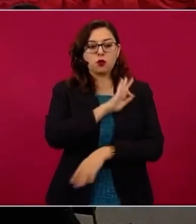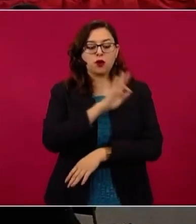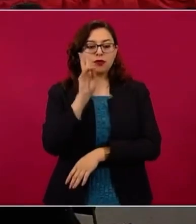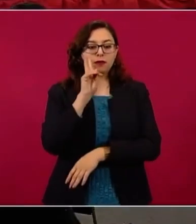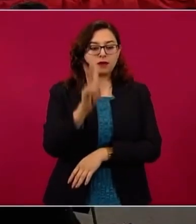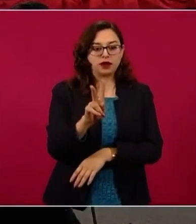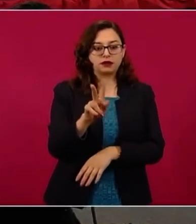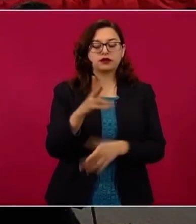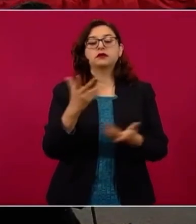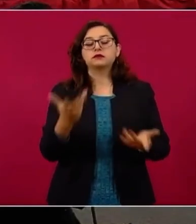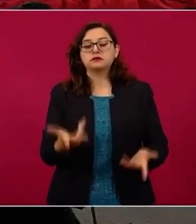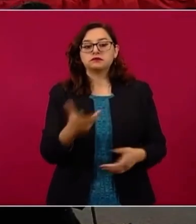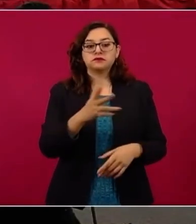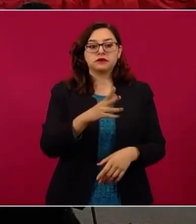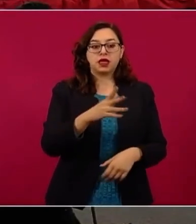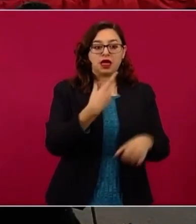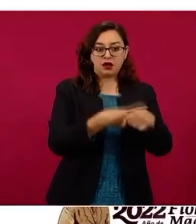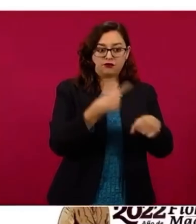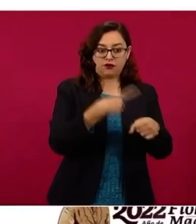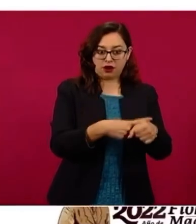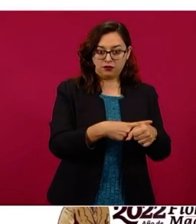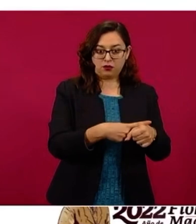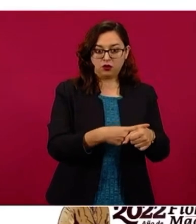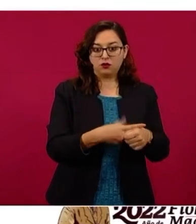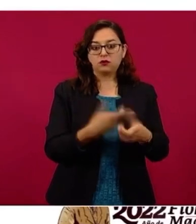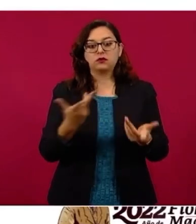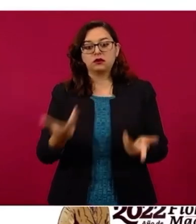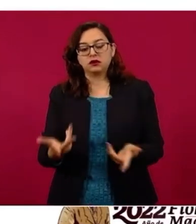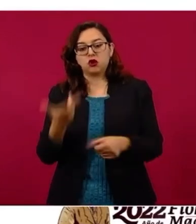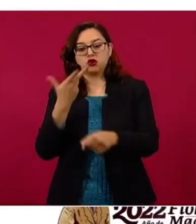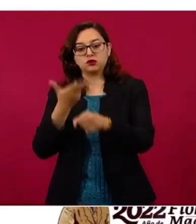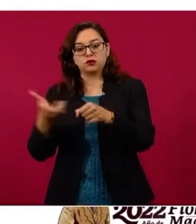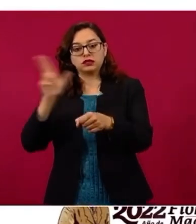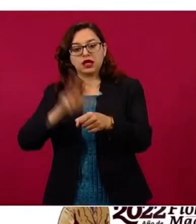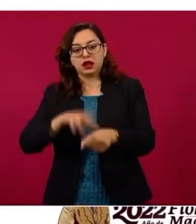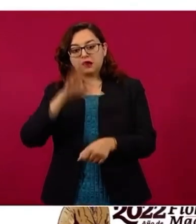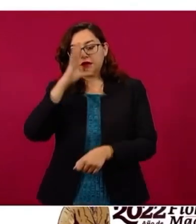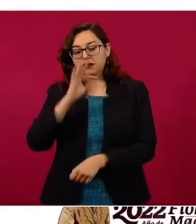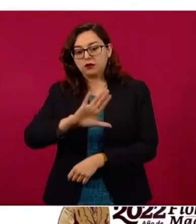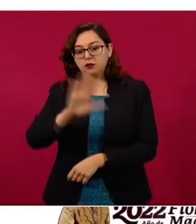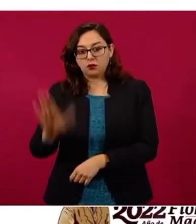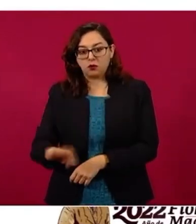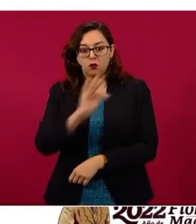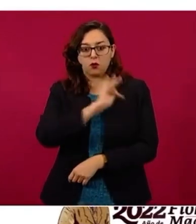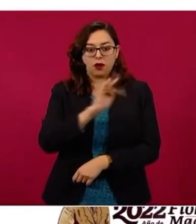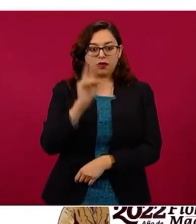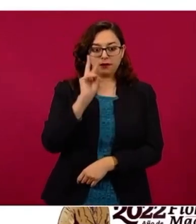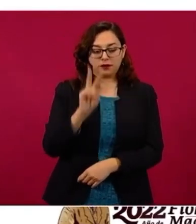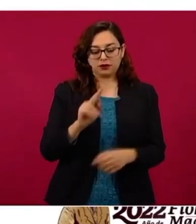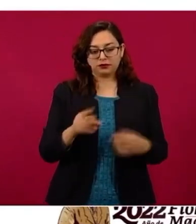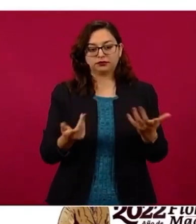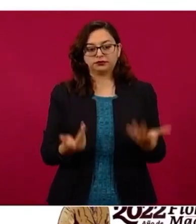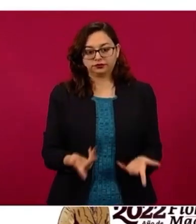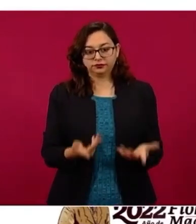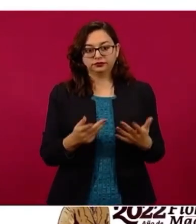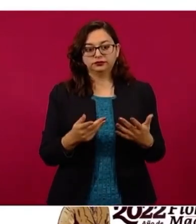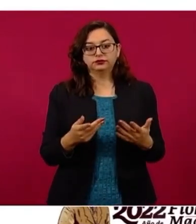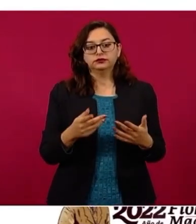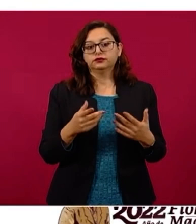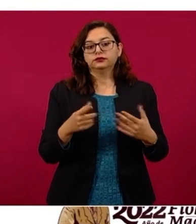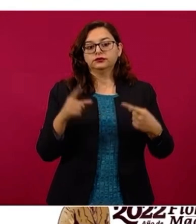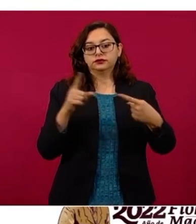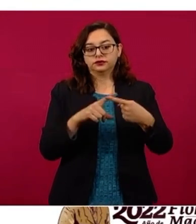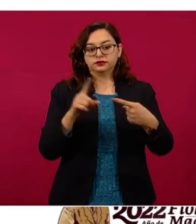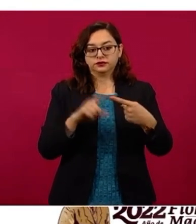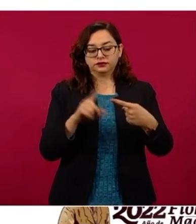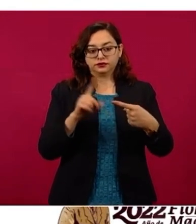las hospitalizaciones y las defunciones. Noten que utilizamos dos ejes para esta gráfica, los casos están en el eje